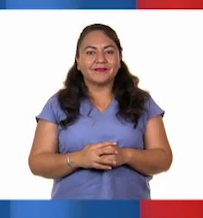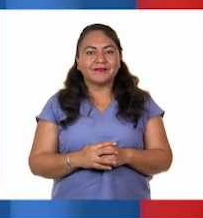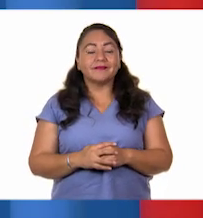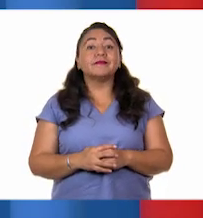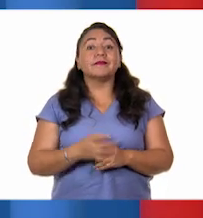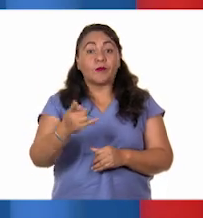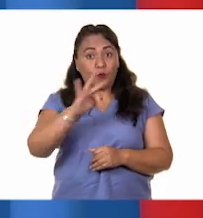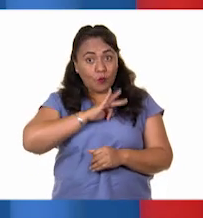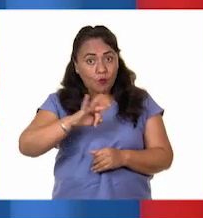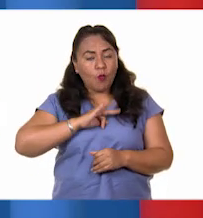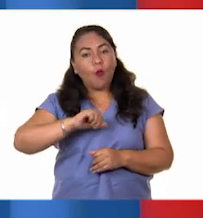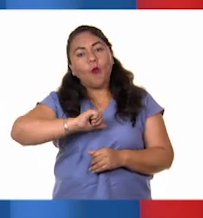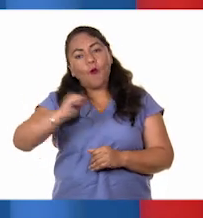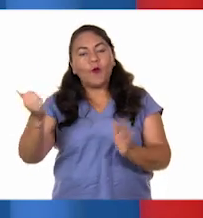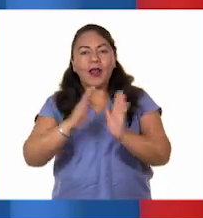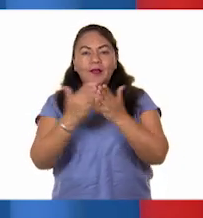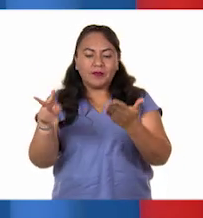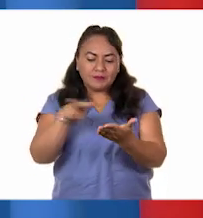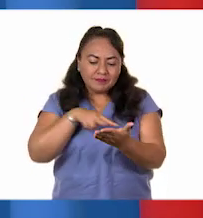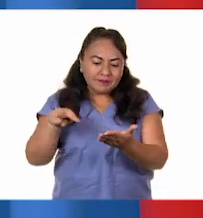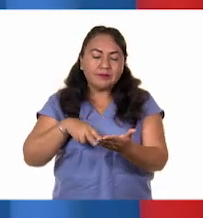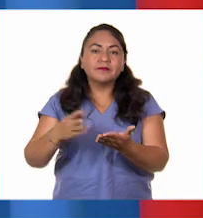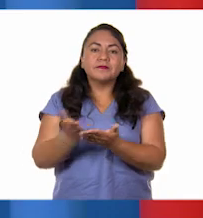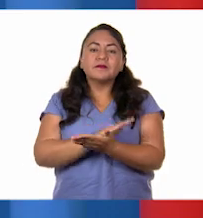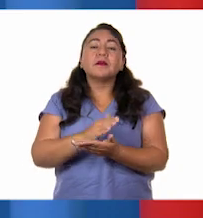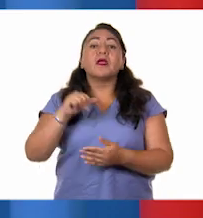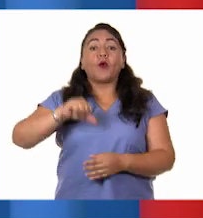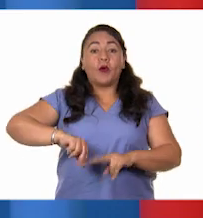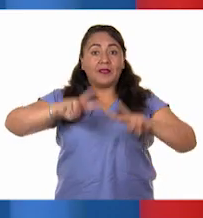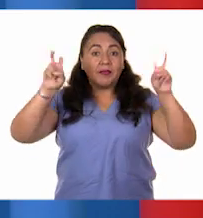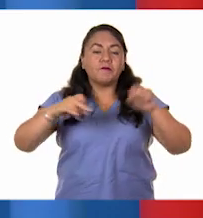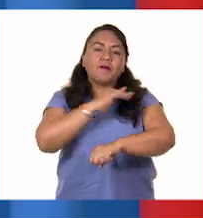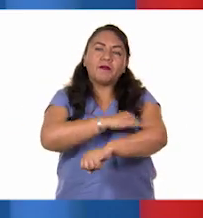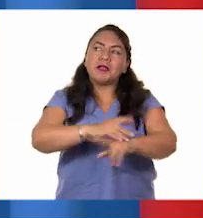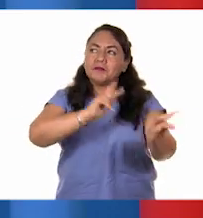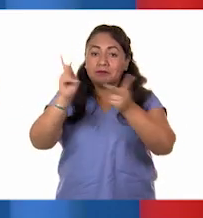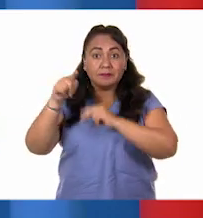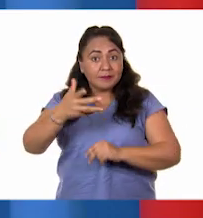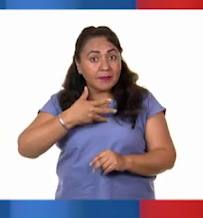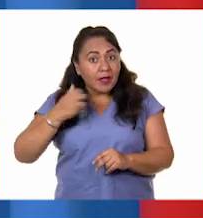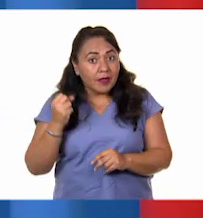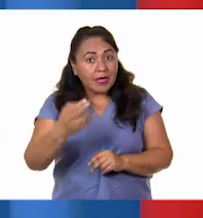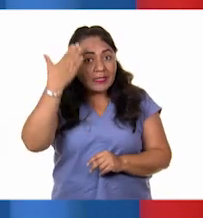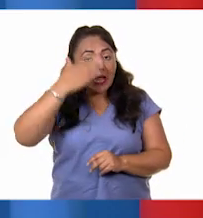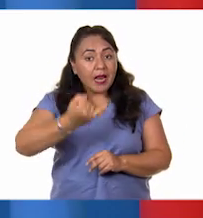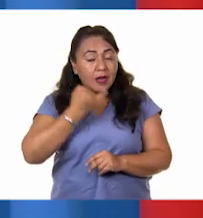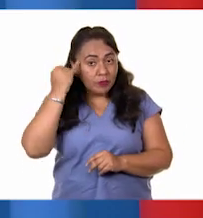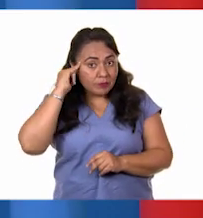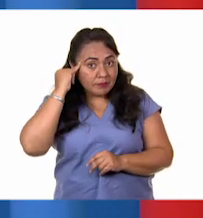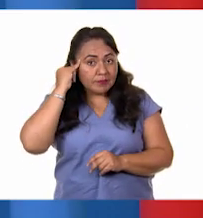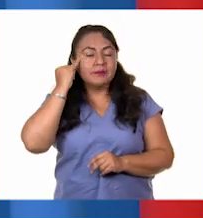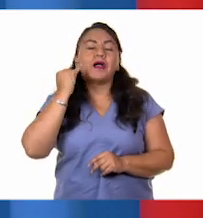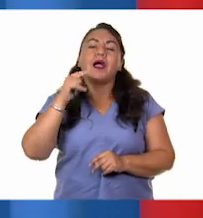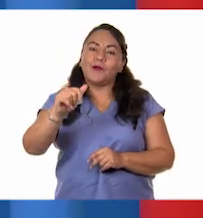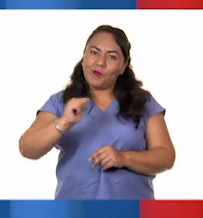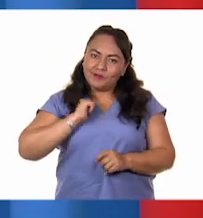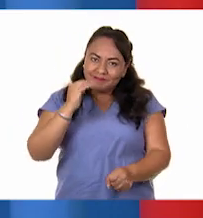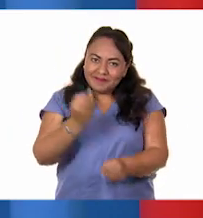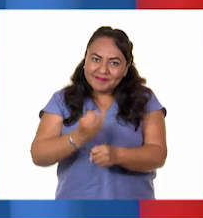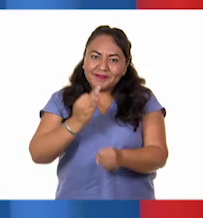Si te es posible, consulta otros libros y comenta el tema de hoy con tu familia. Si tienes la fortuna de hablar una lengua indígena,